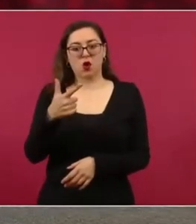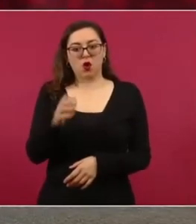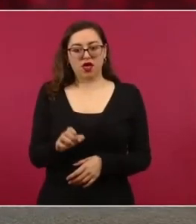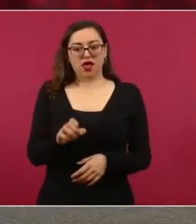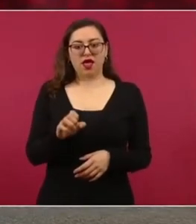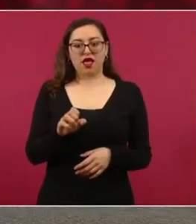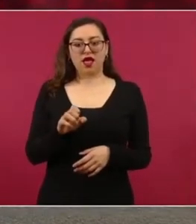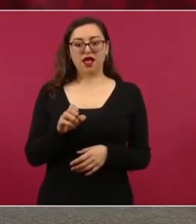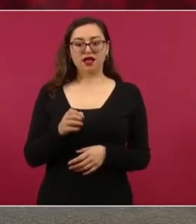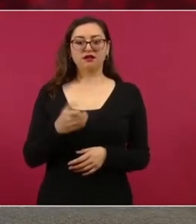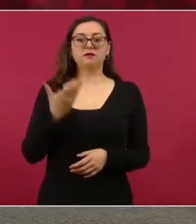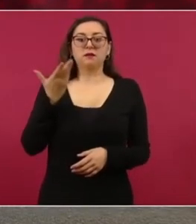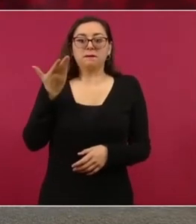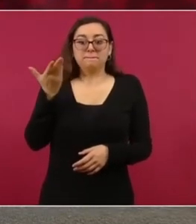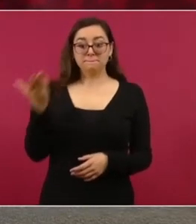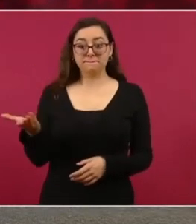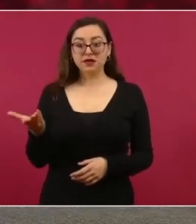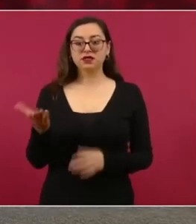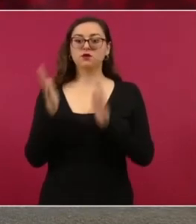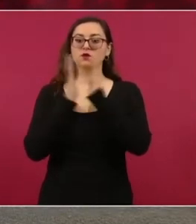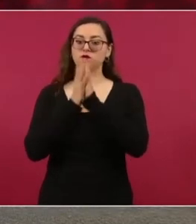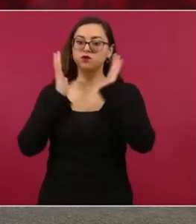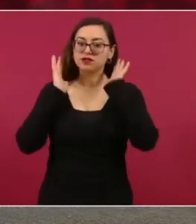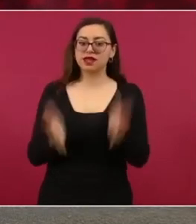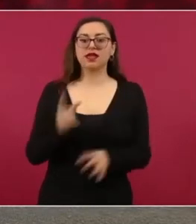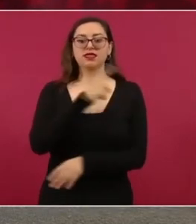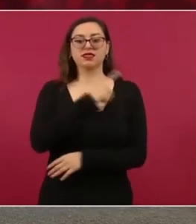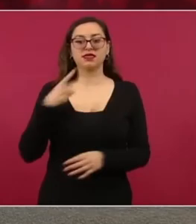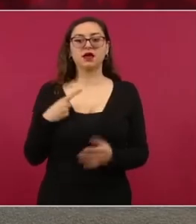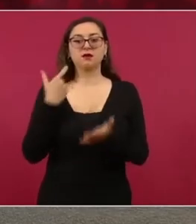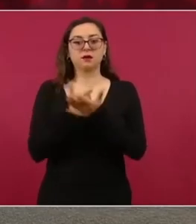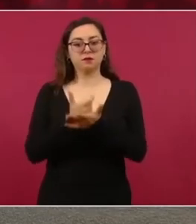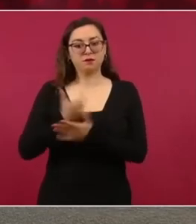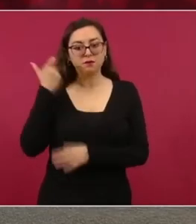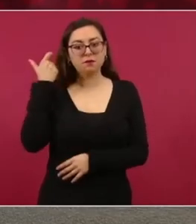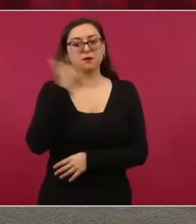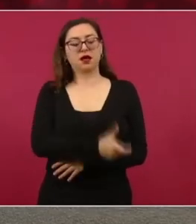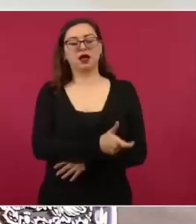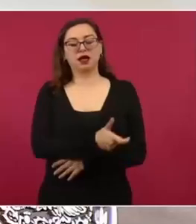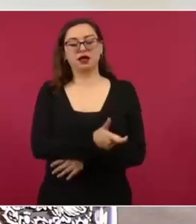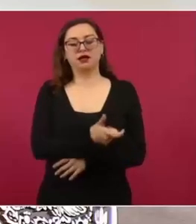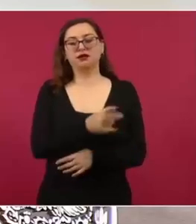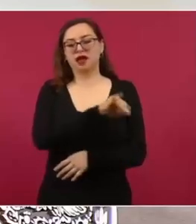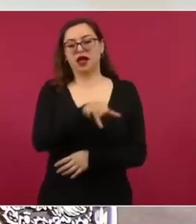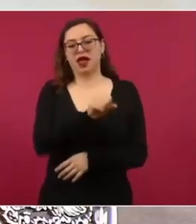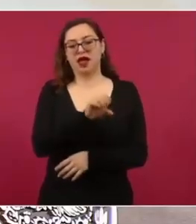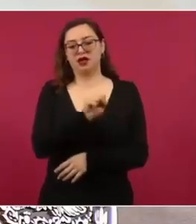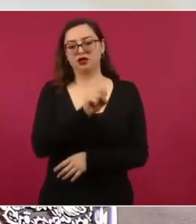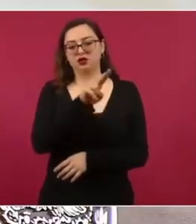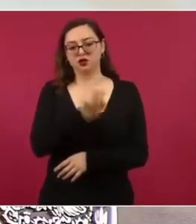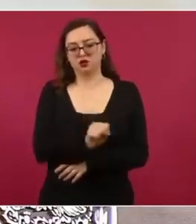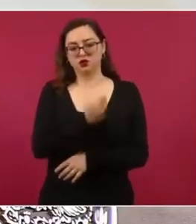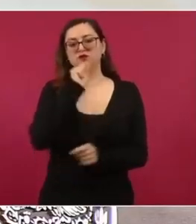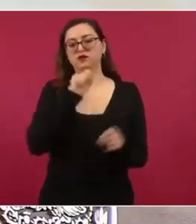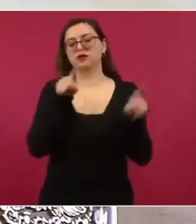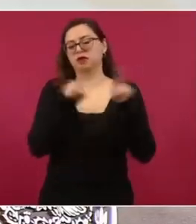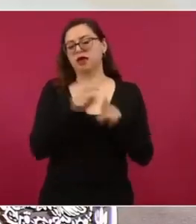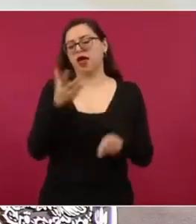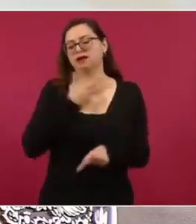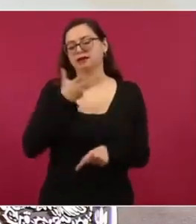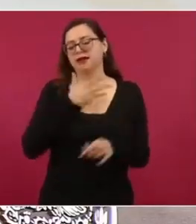le pide que le pague, por favor, a Jesús Martínez. También tenemos esa grabación, que no la incluí.